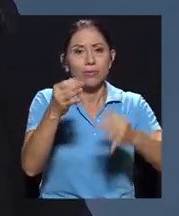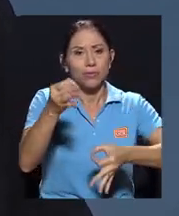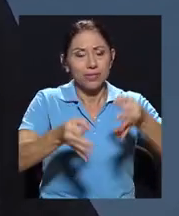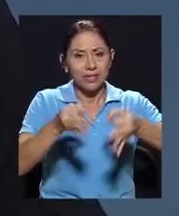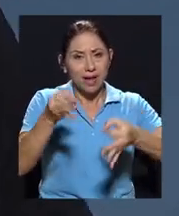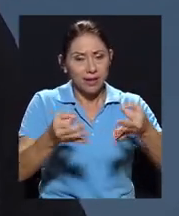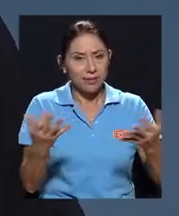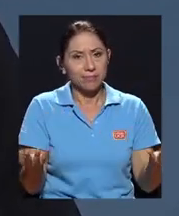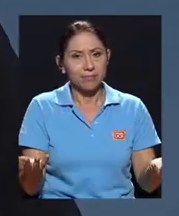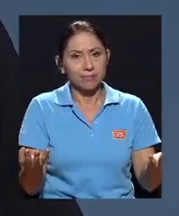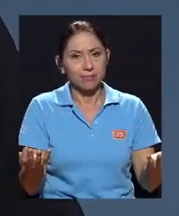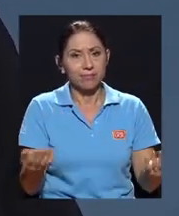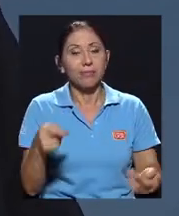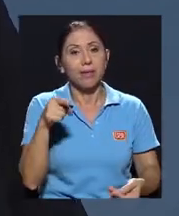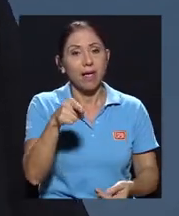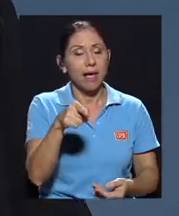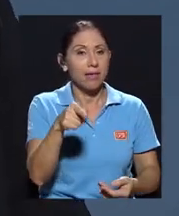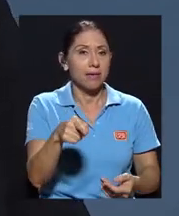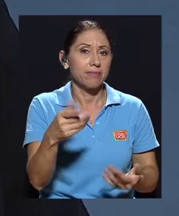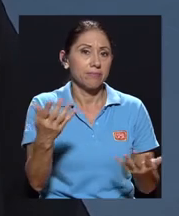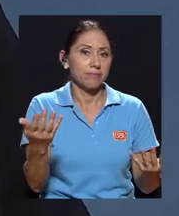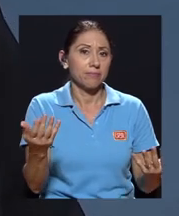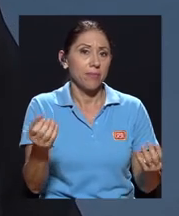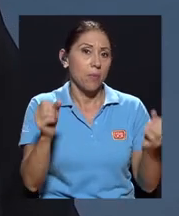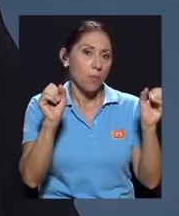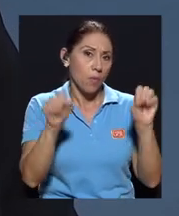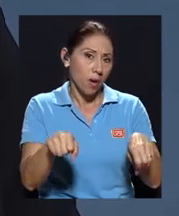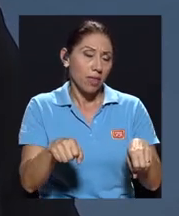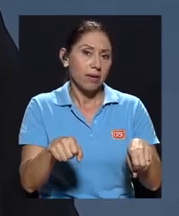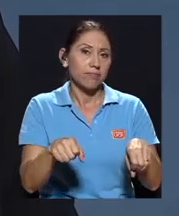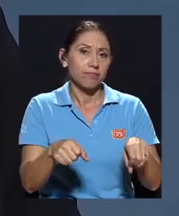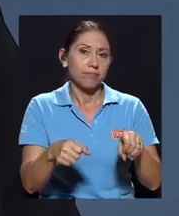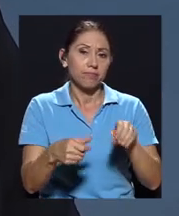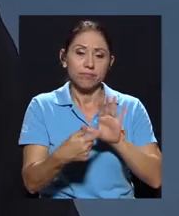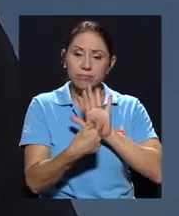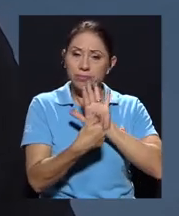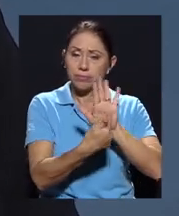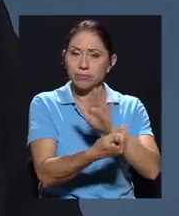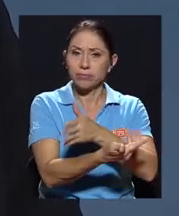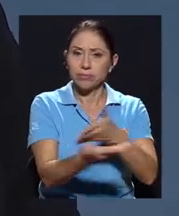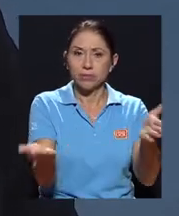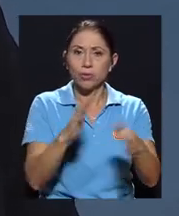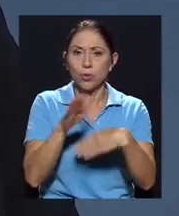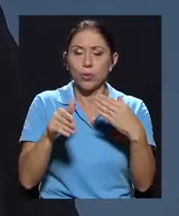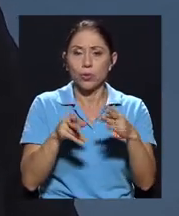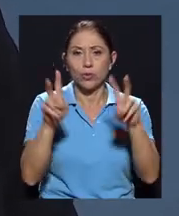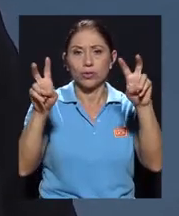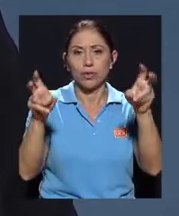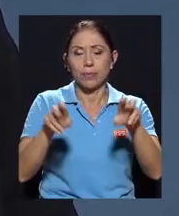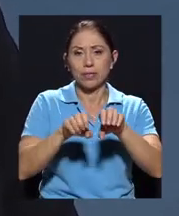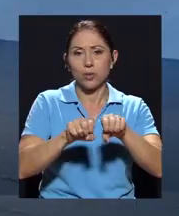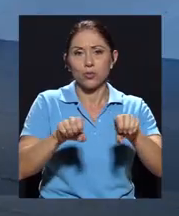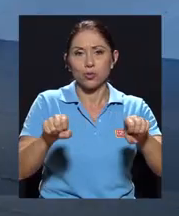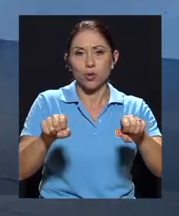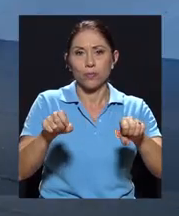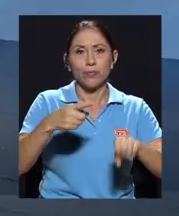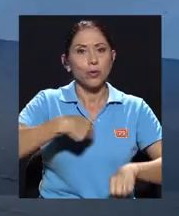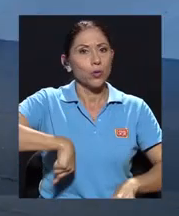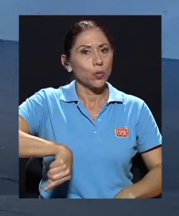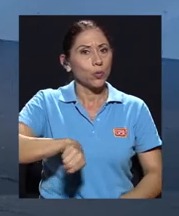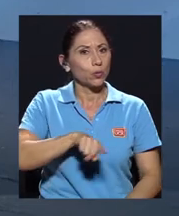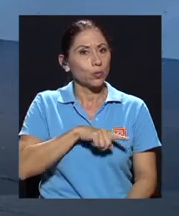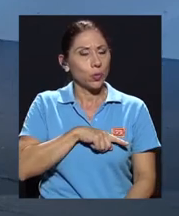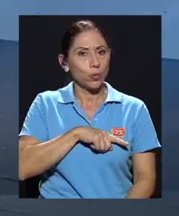ahí puedes desgrimir todos los temas de corrupción. Nosotros no necesariamente